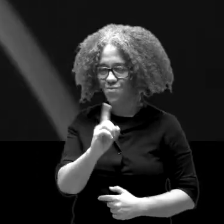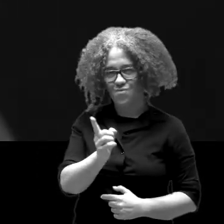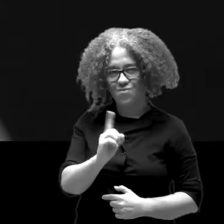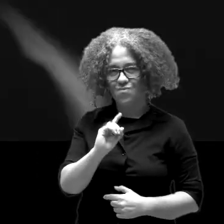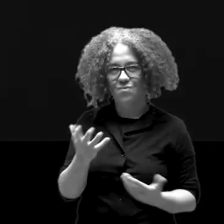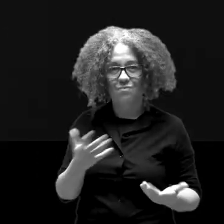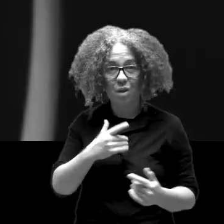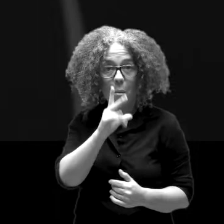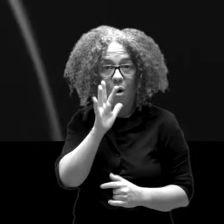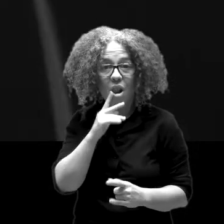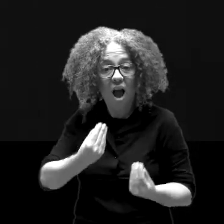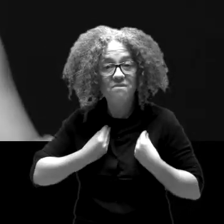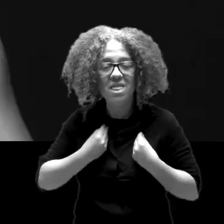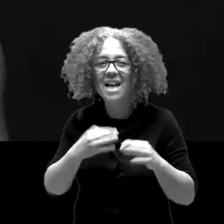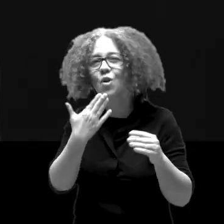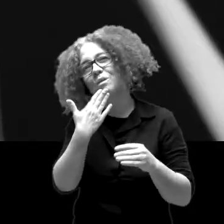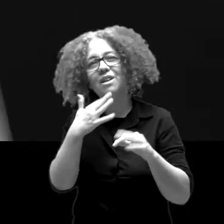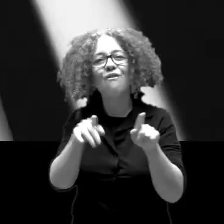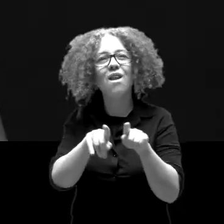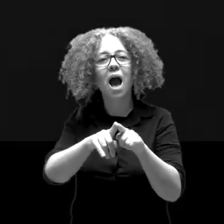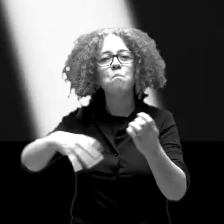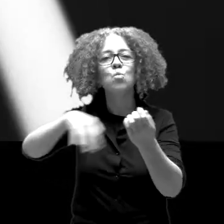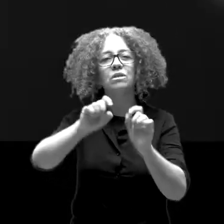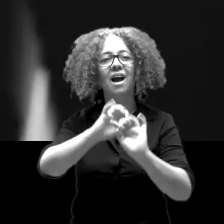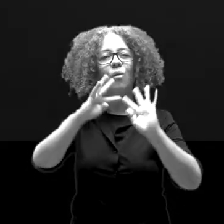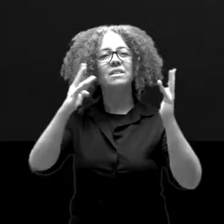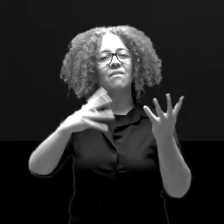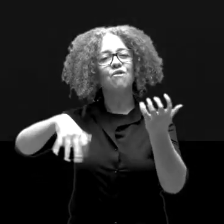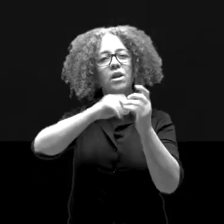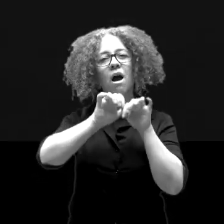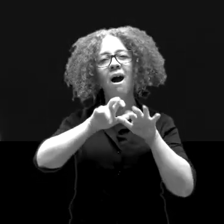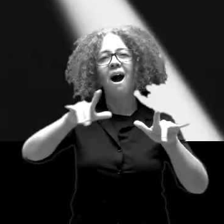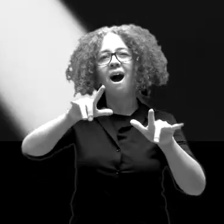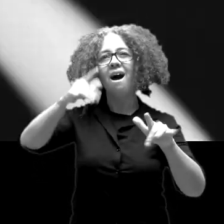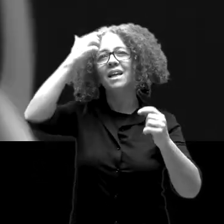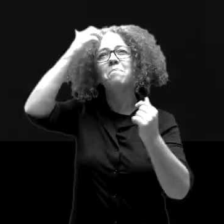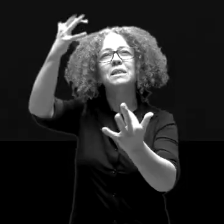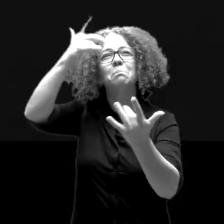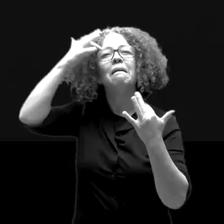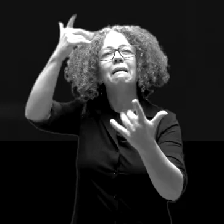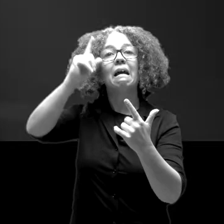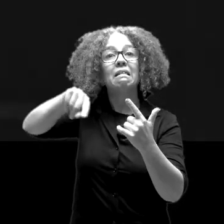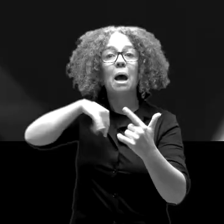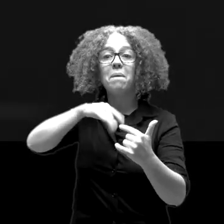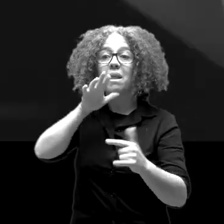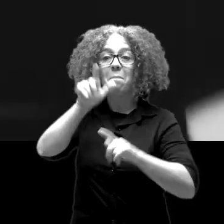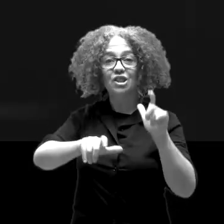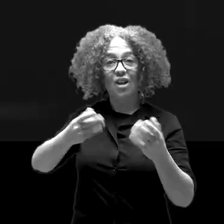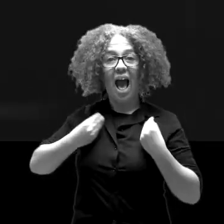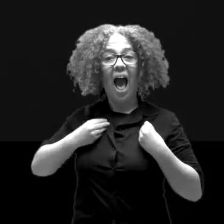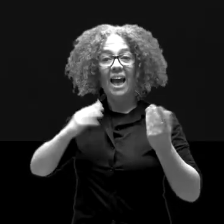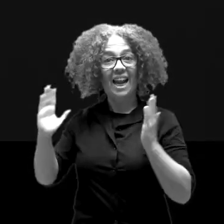Porque la vida es una sinfonía que fluye, que inspira y viaja entre generaciones. Juventud. Cada